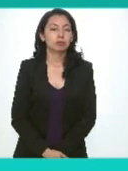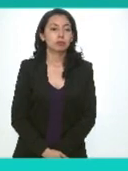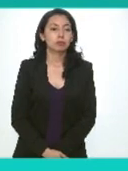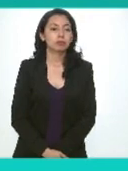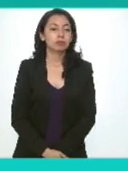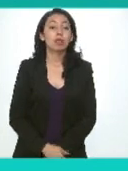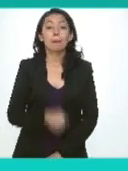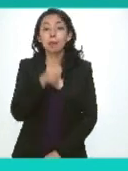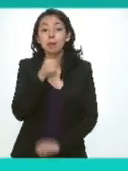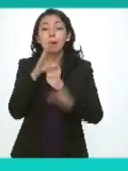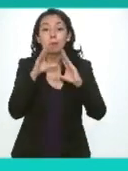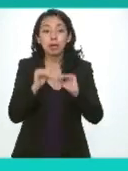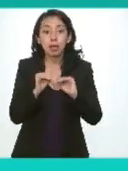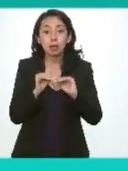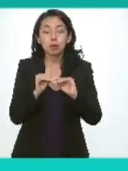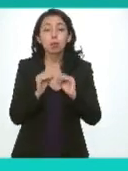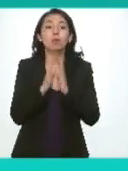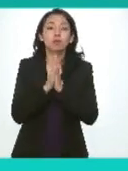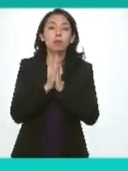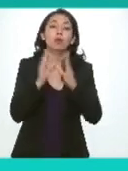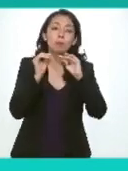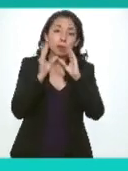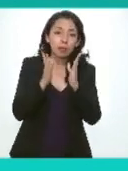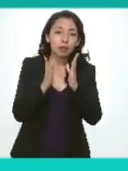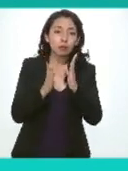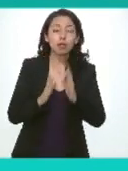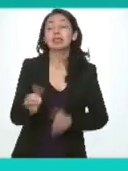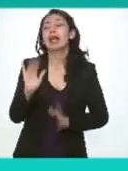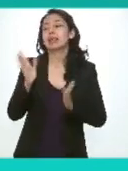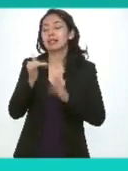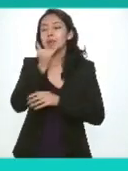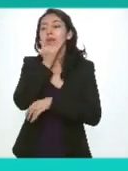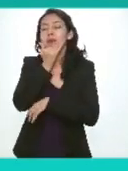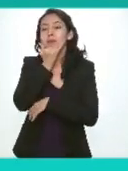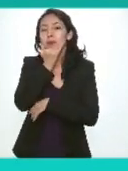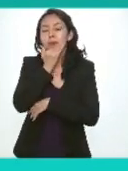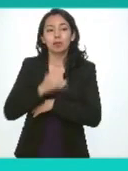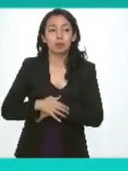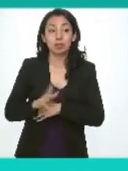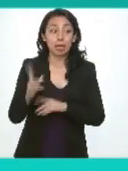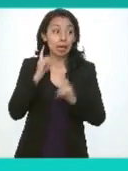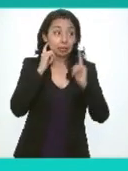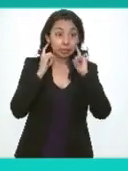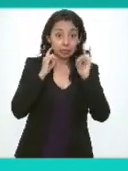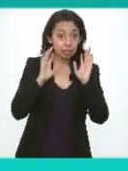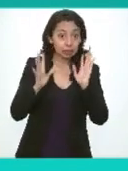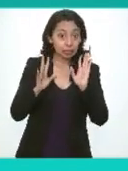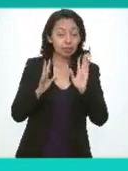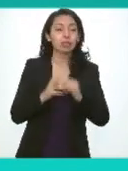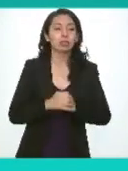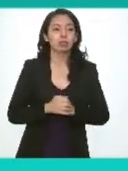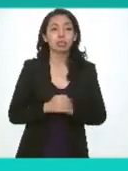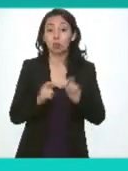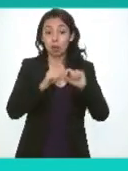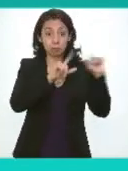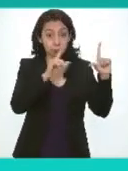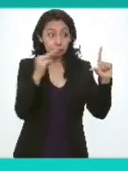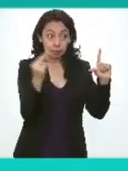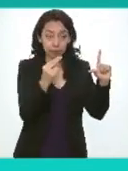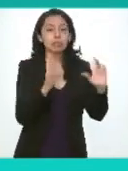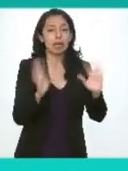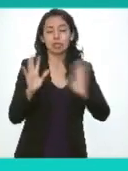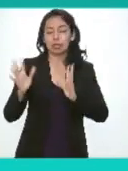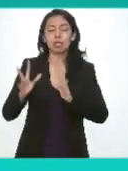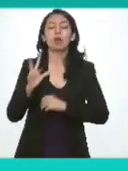tienes tu micrófono apagado gustavo ya perdón se alcanza a ver ya la presentación verdad ya se está viendo gustavo